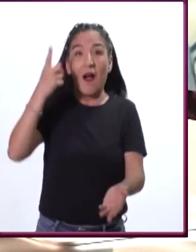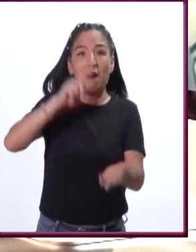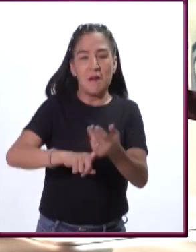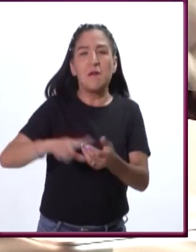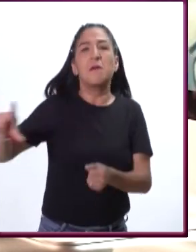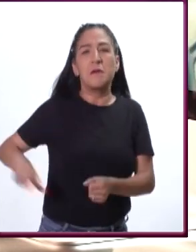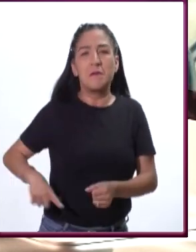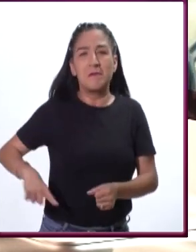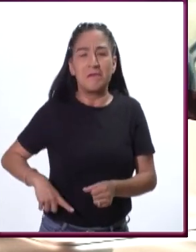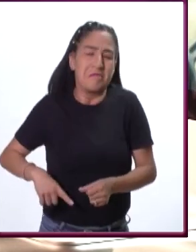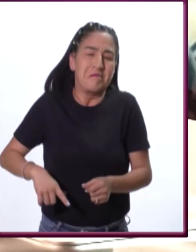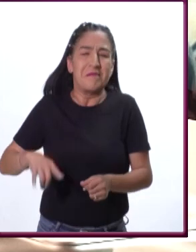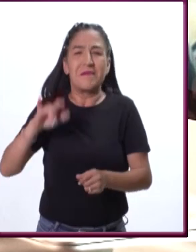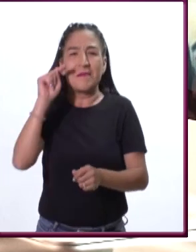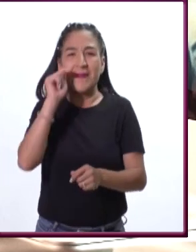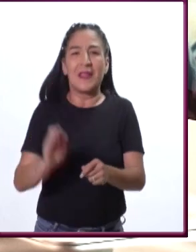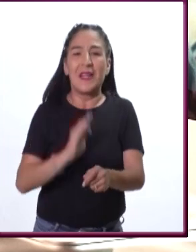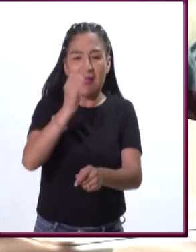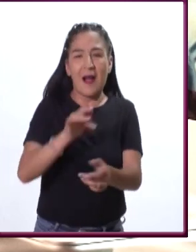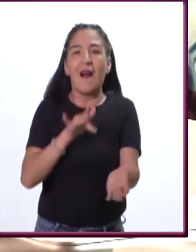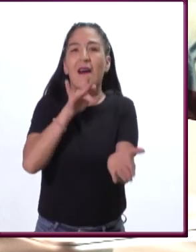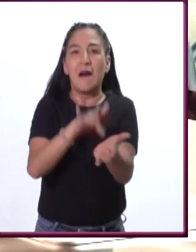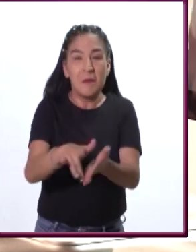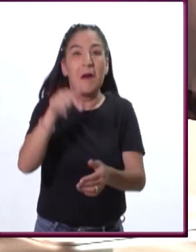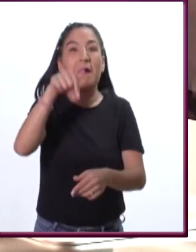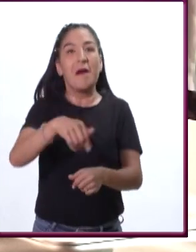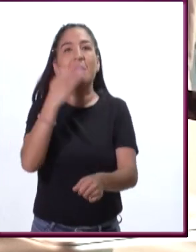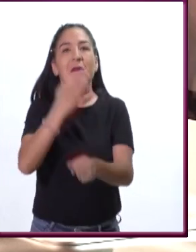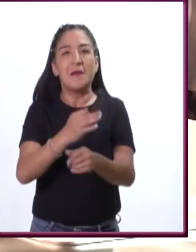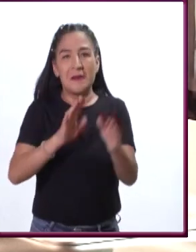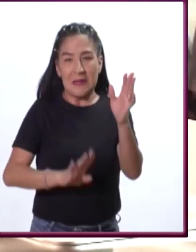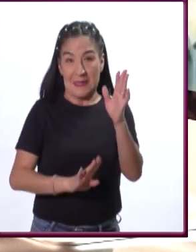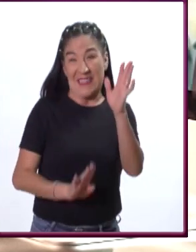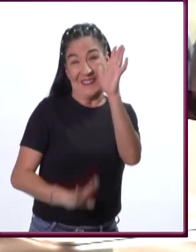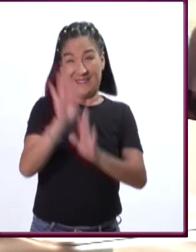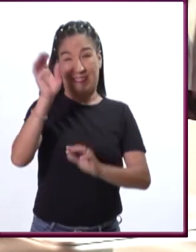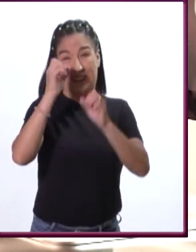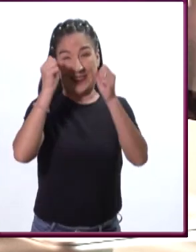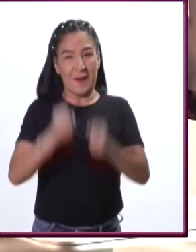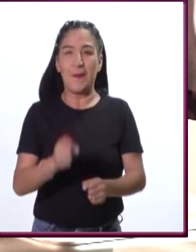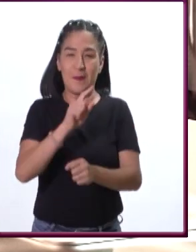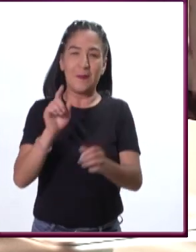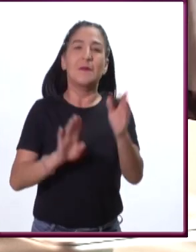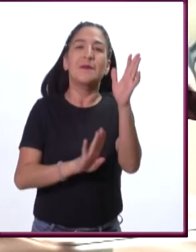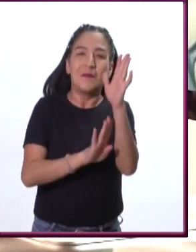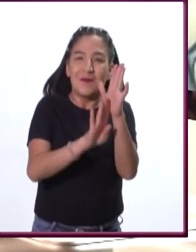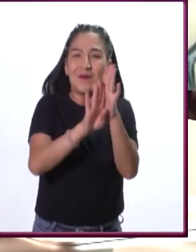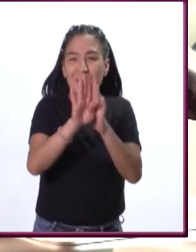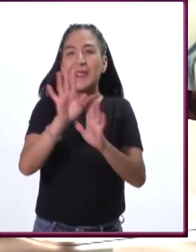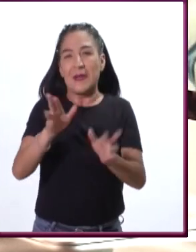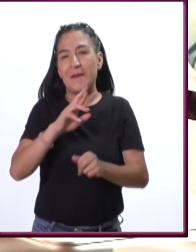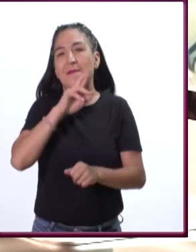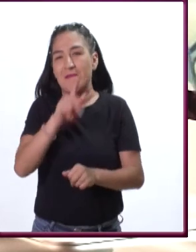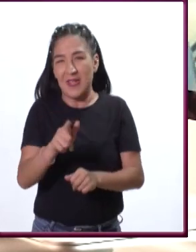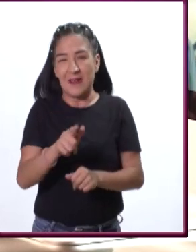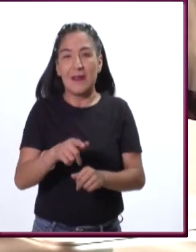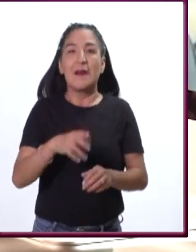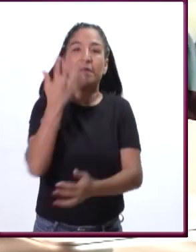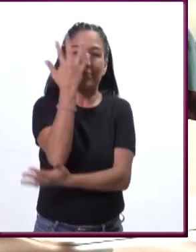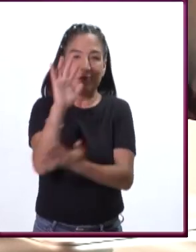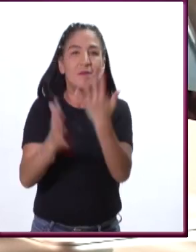le entró al uno por uno y es un caso de éxito, no de éxito total. El medio ambiente nunca termina.